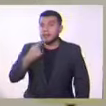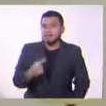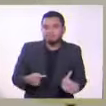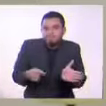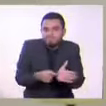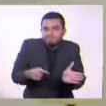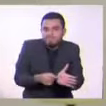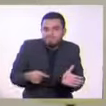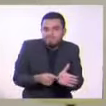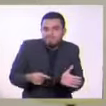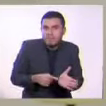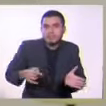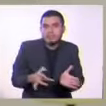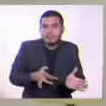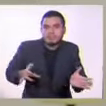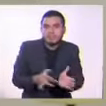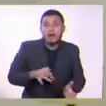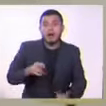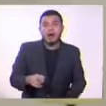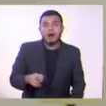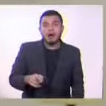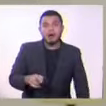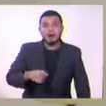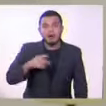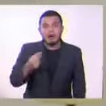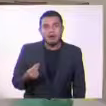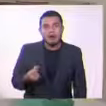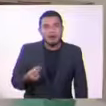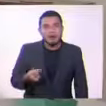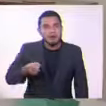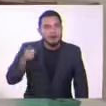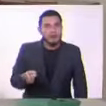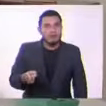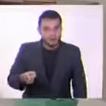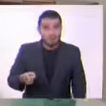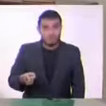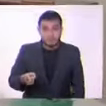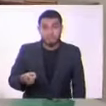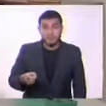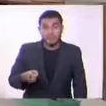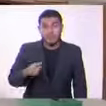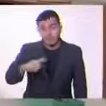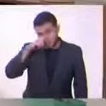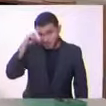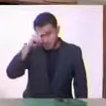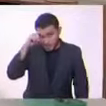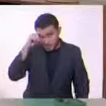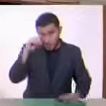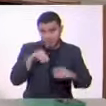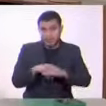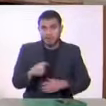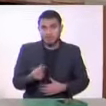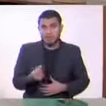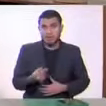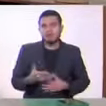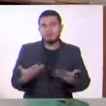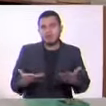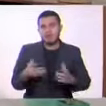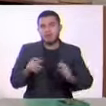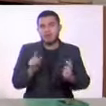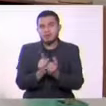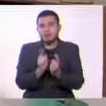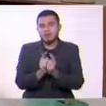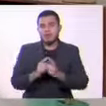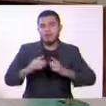a Nora de fraude, el empleado del banco. En segundo lugar, encontramos los diálogos. Los